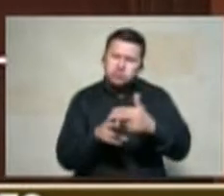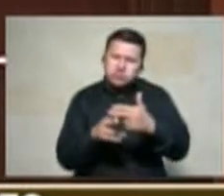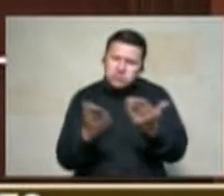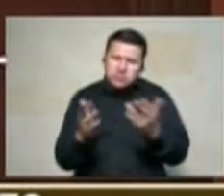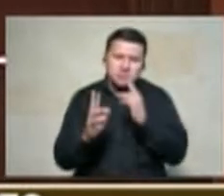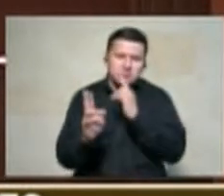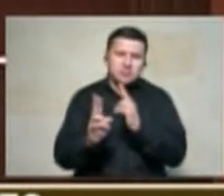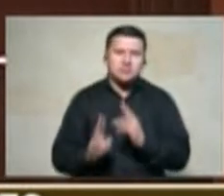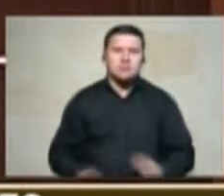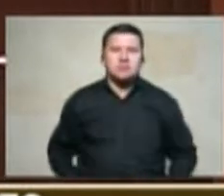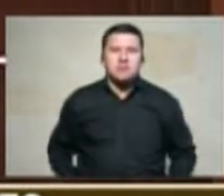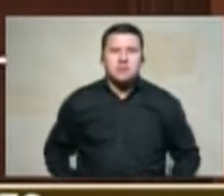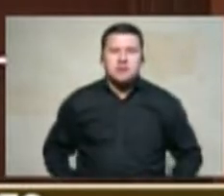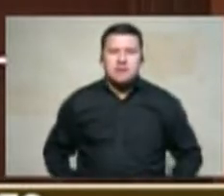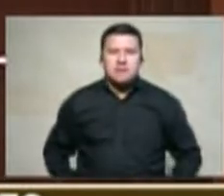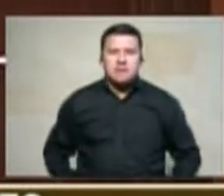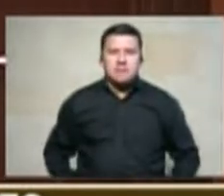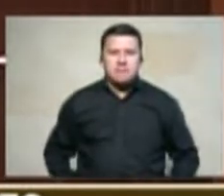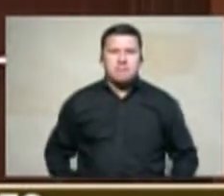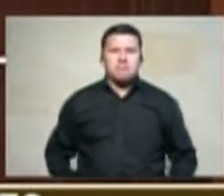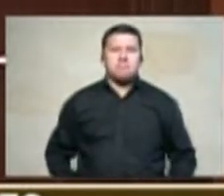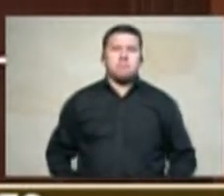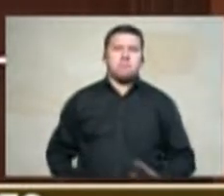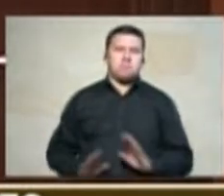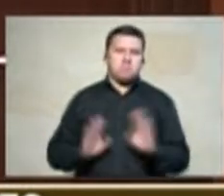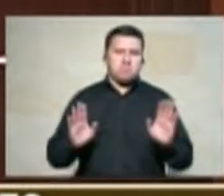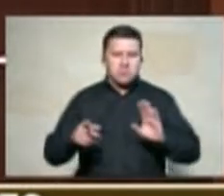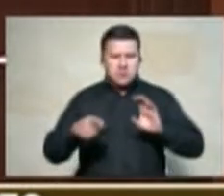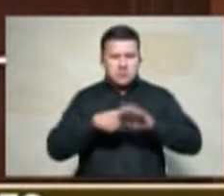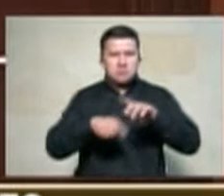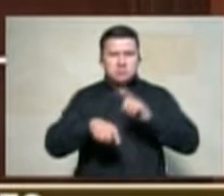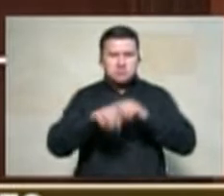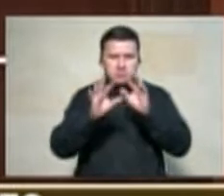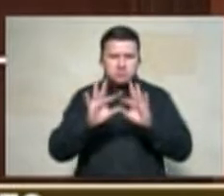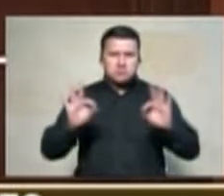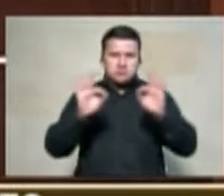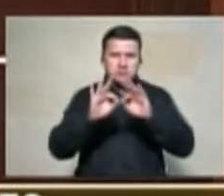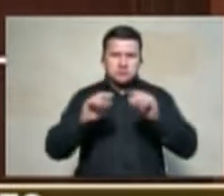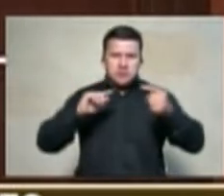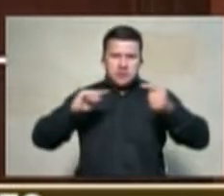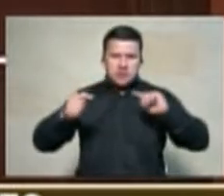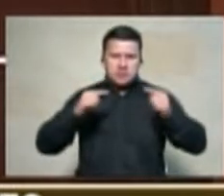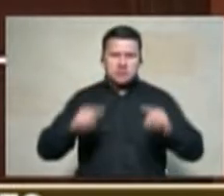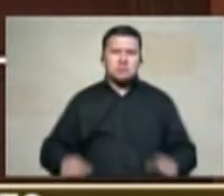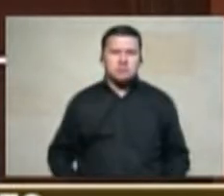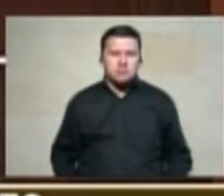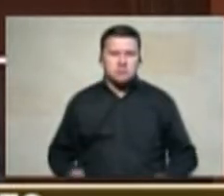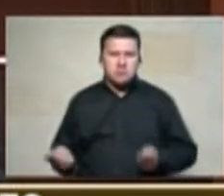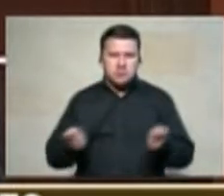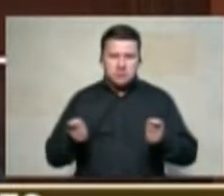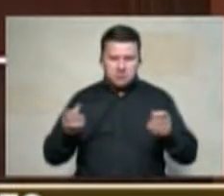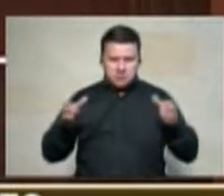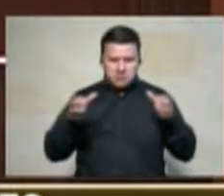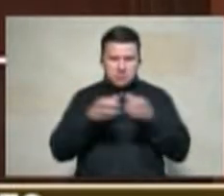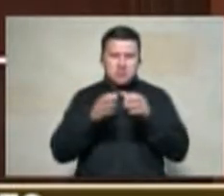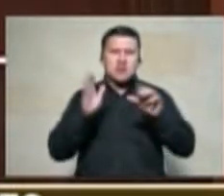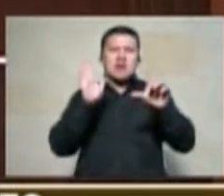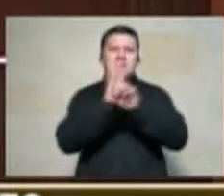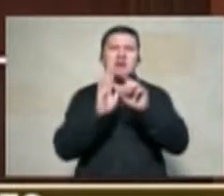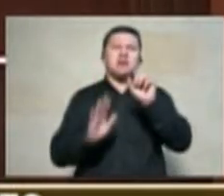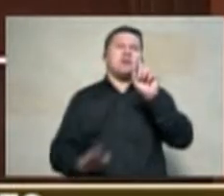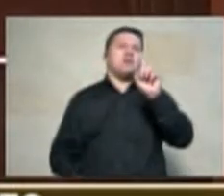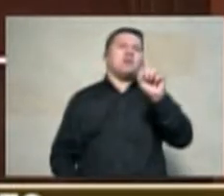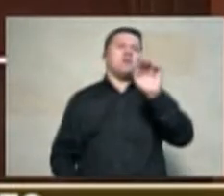enhorabuena se cita este importante debate de control político sobre la ley 1448 o ley de